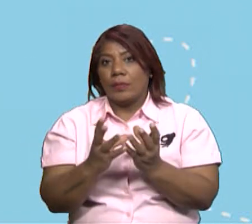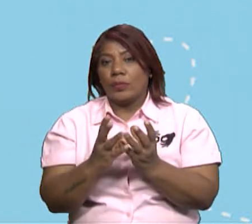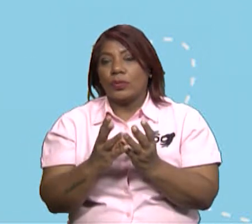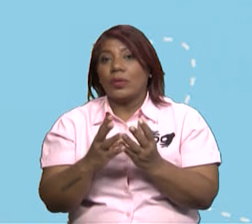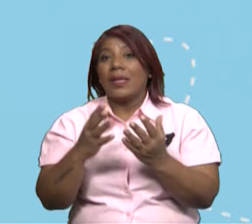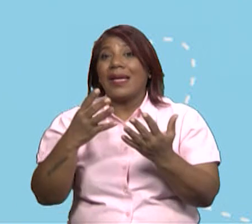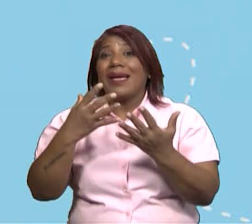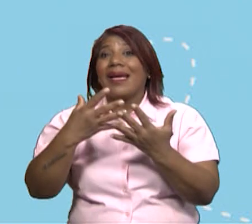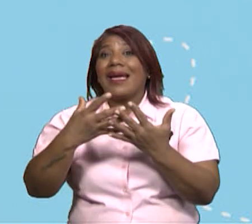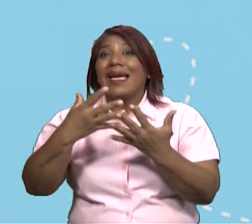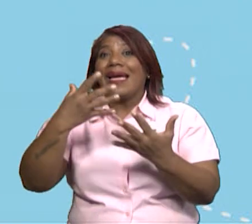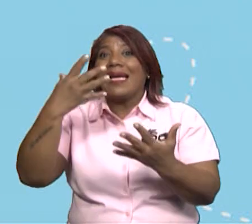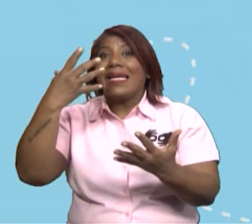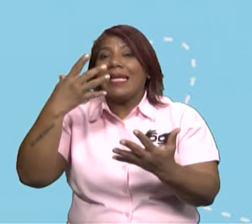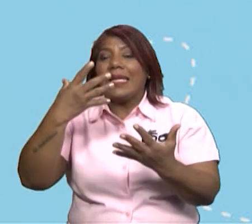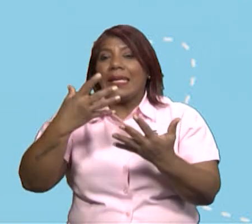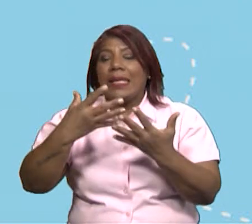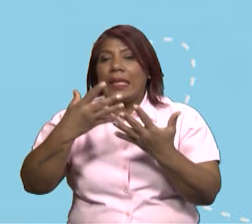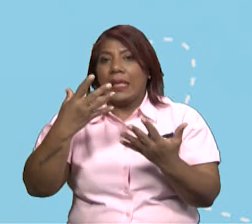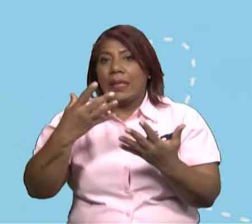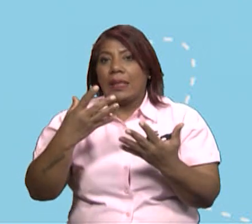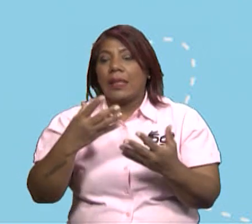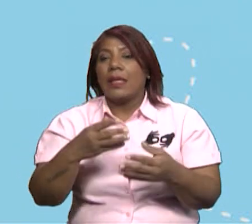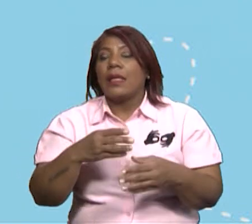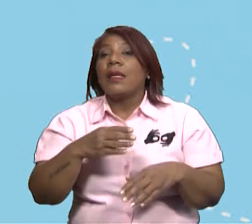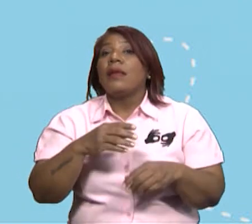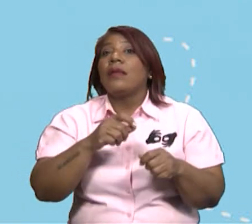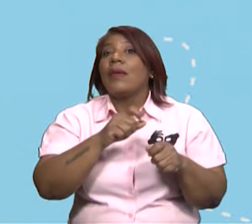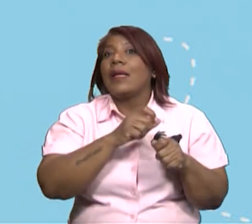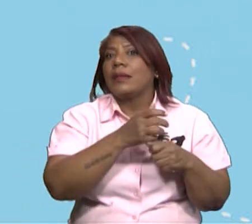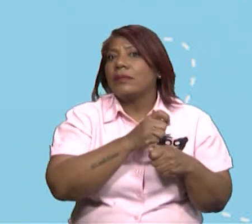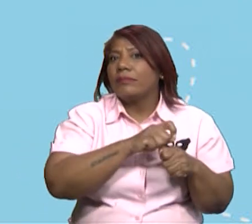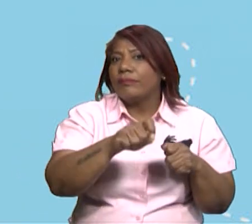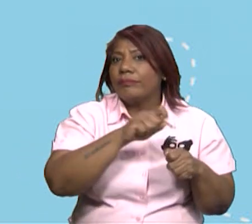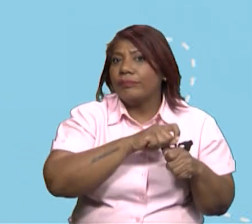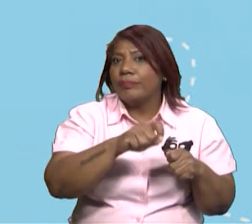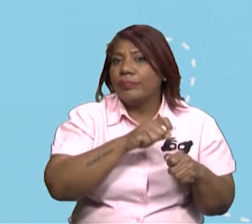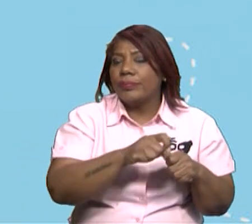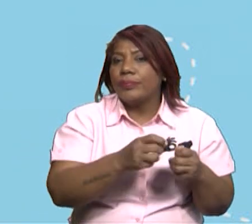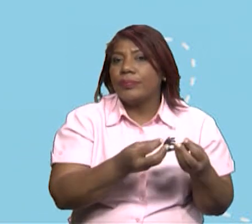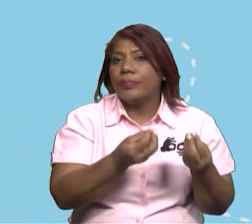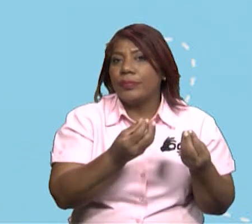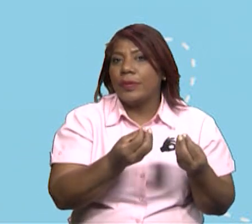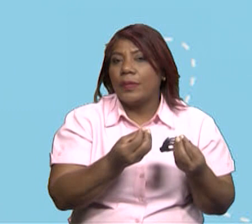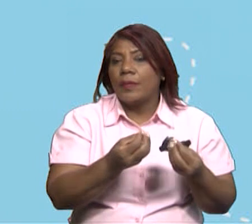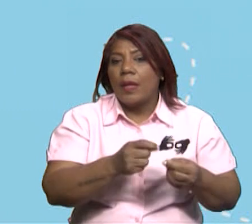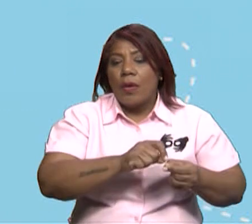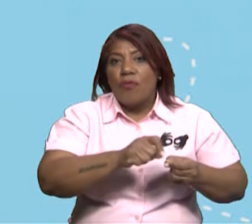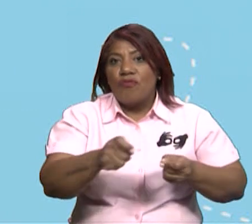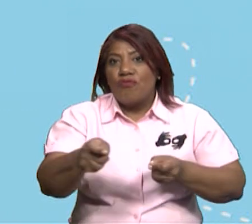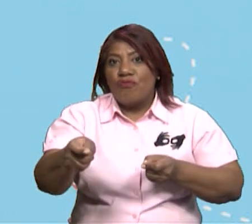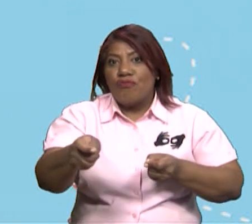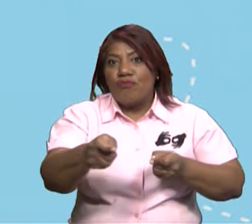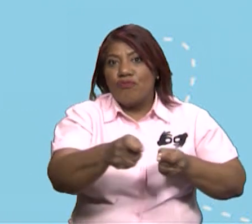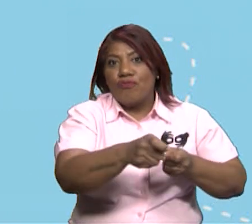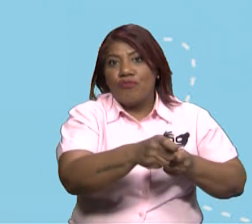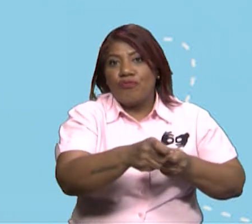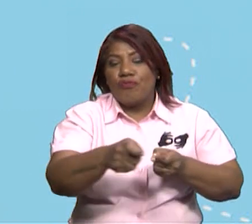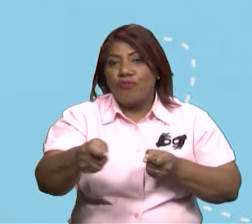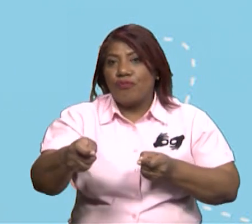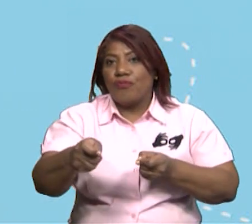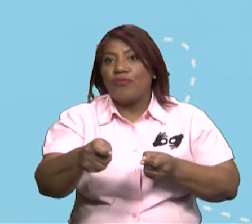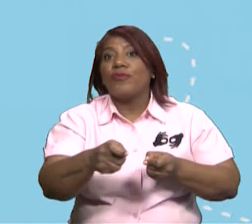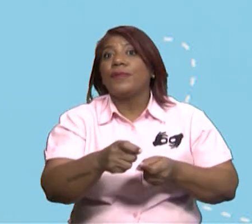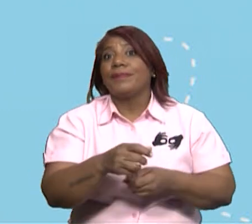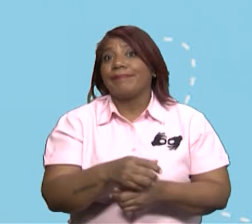Lo hacemos mediante la quema de combustibles fósiles, la agricultura, el uso de la tierra y